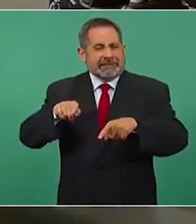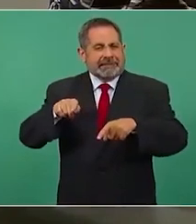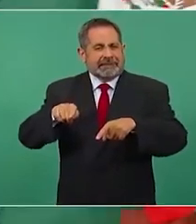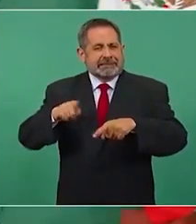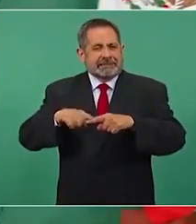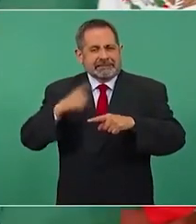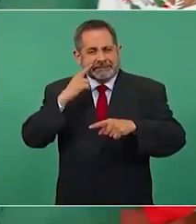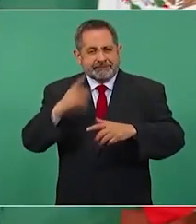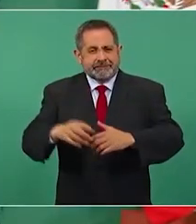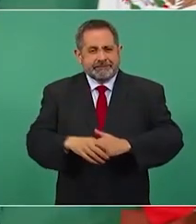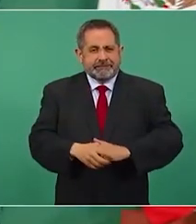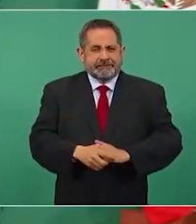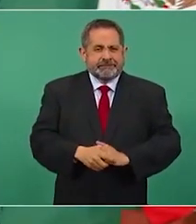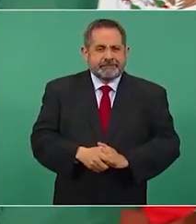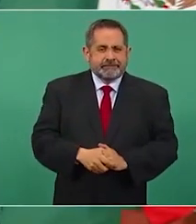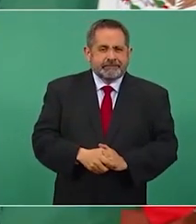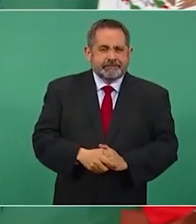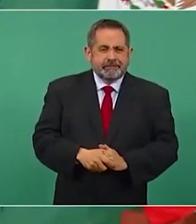Ah, sí.